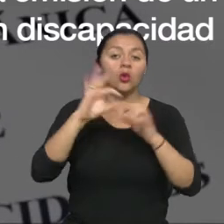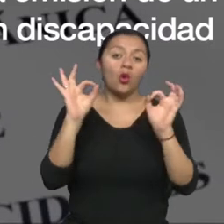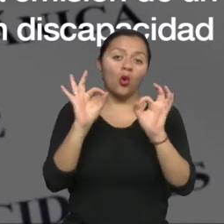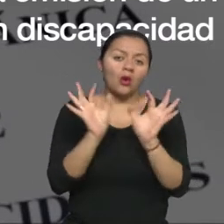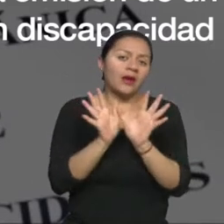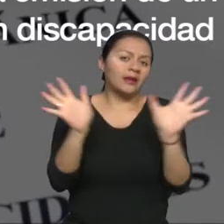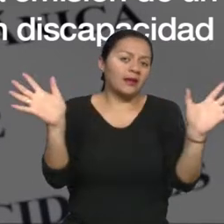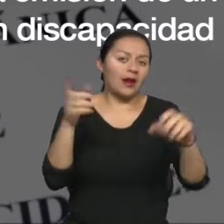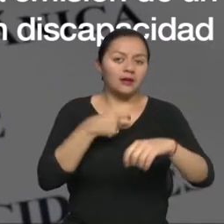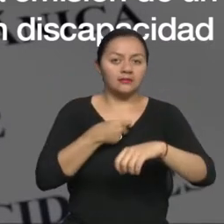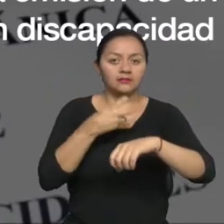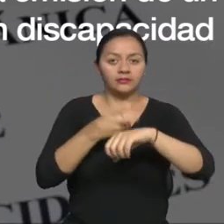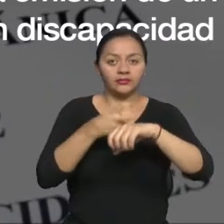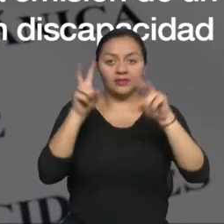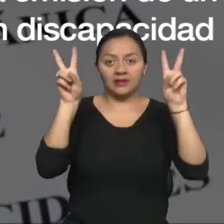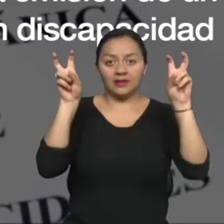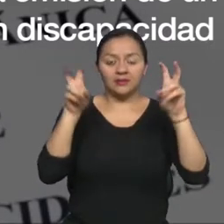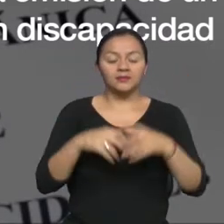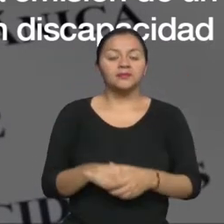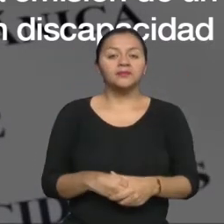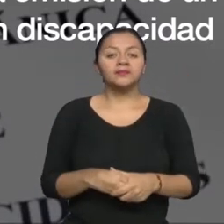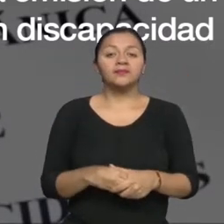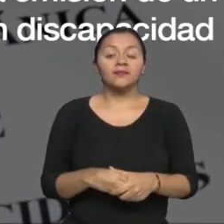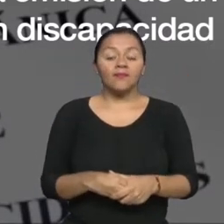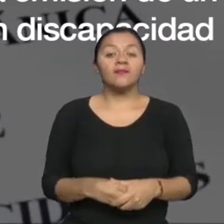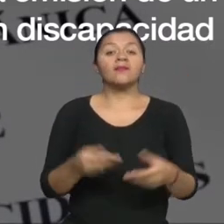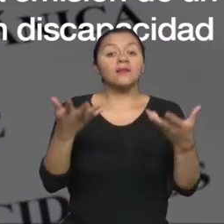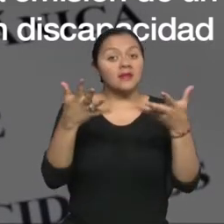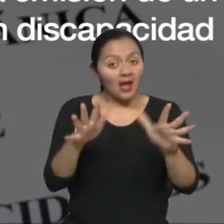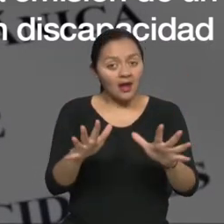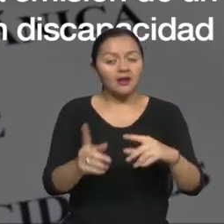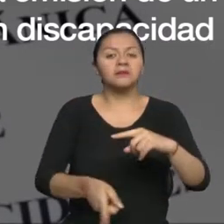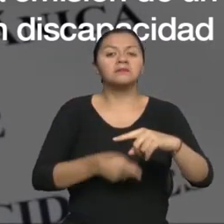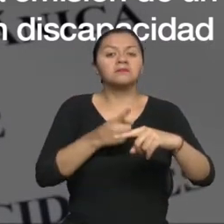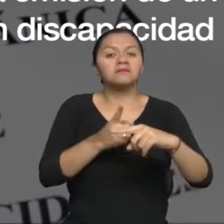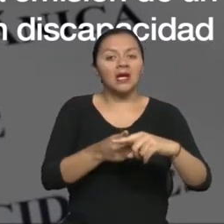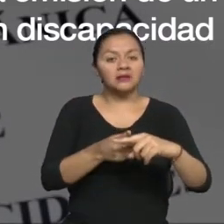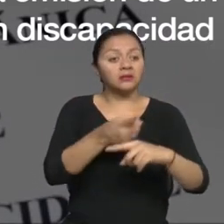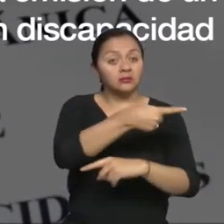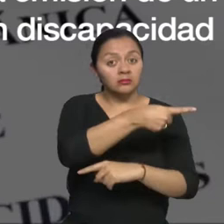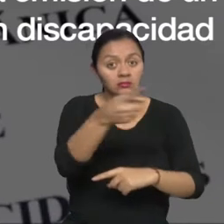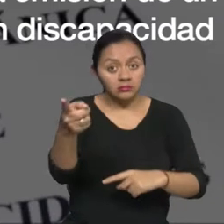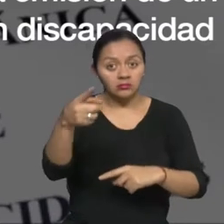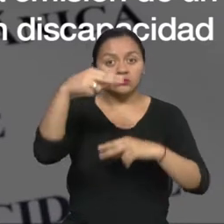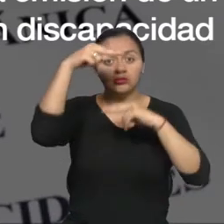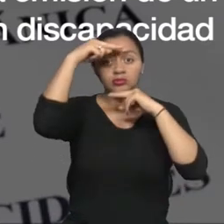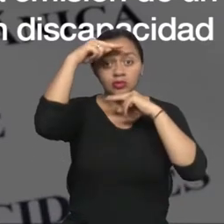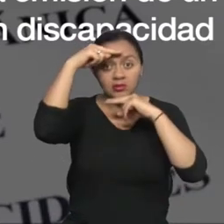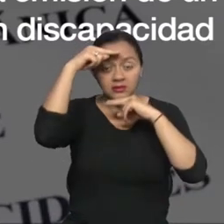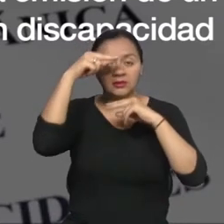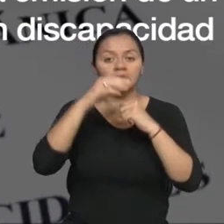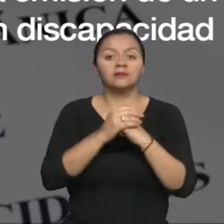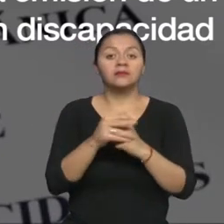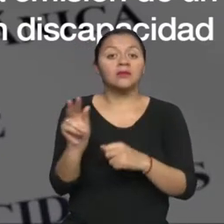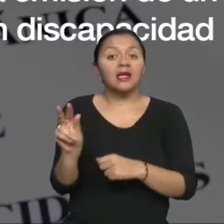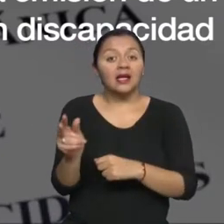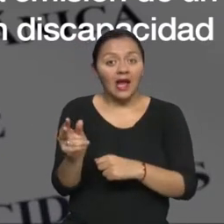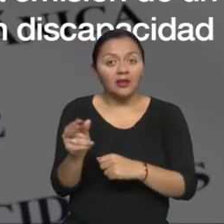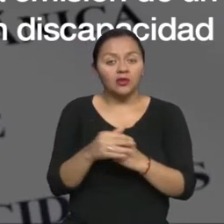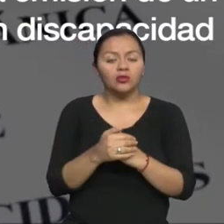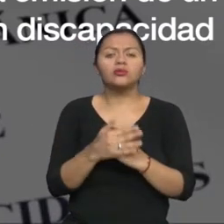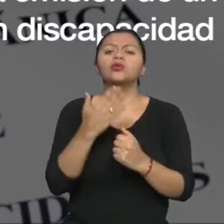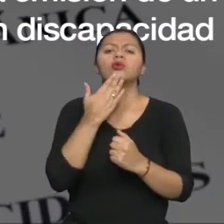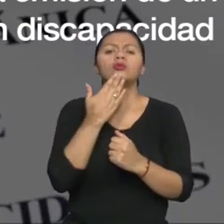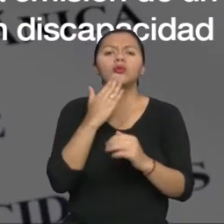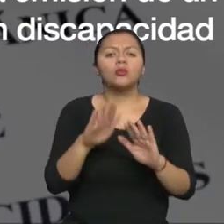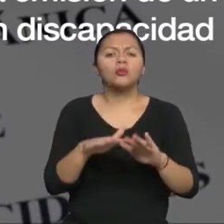Además, se establecerá la obligación a los medios de comunicación audiovisual y de radio para la